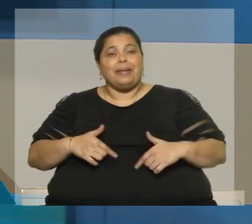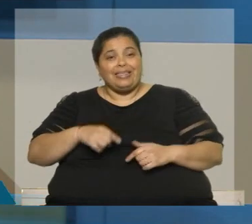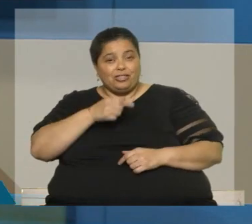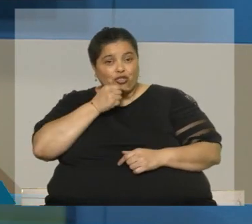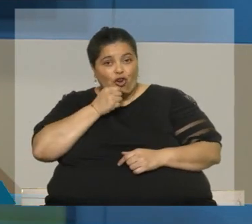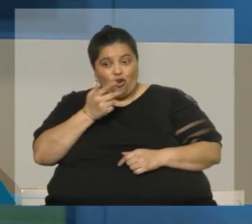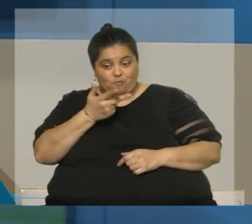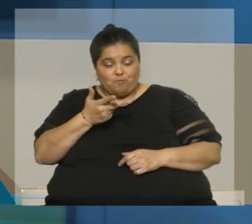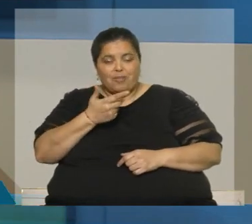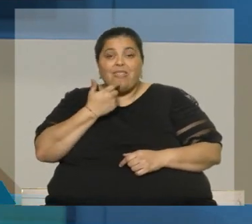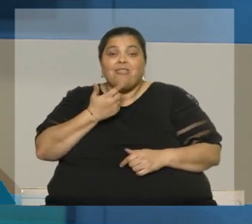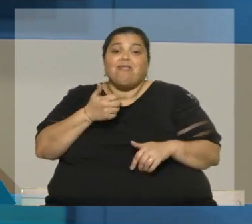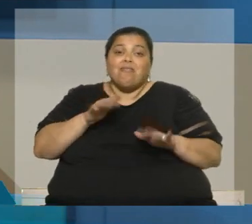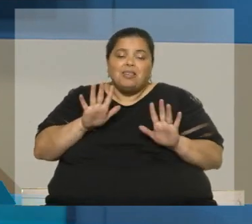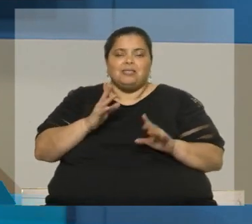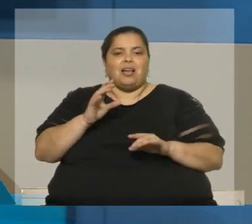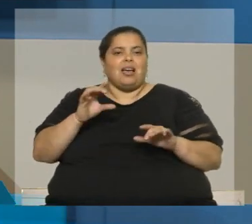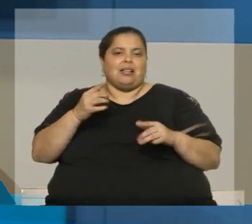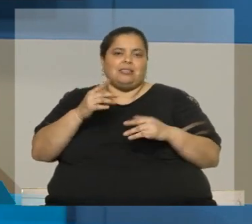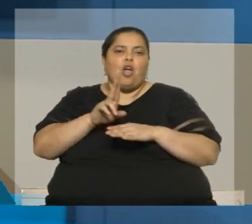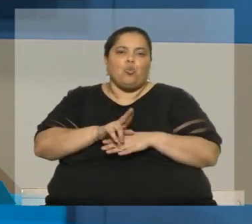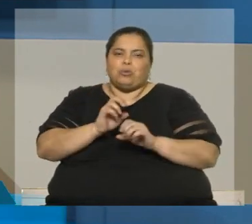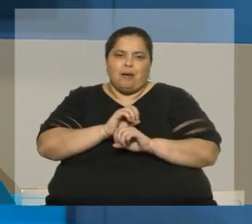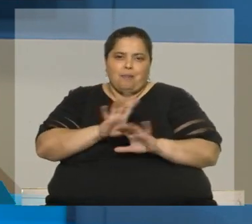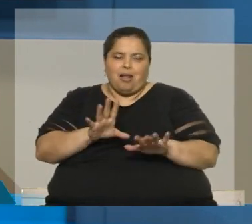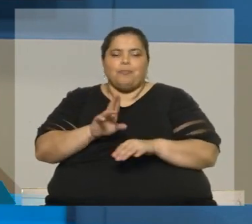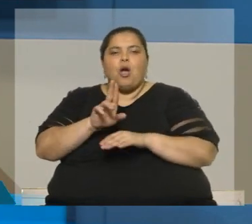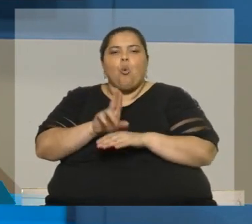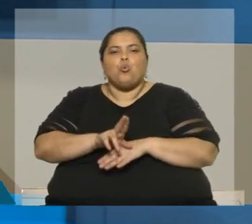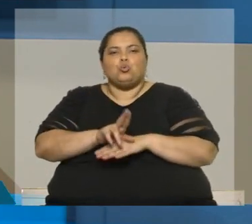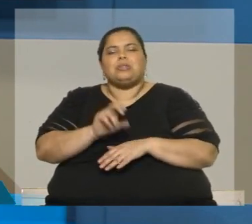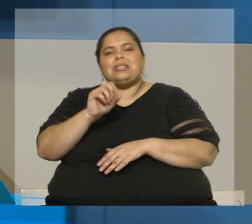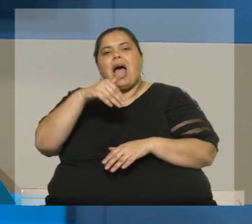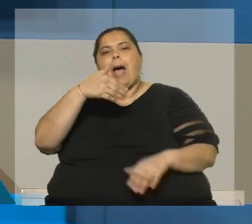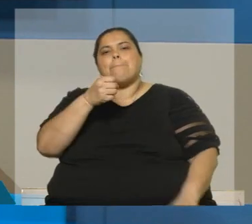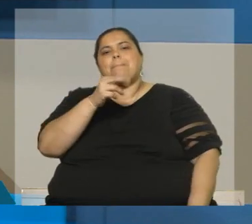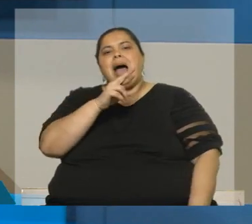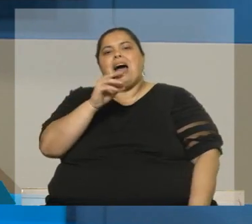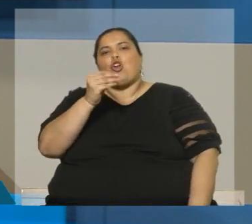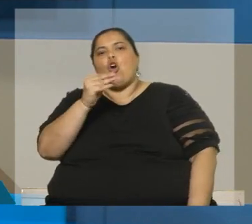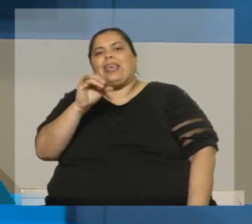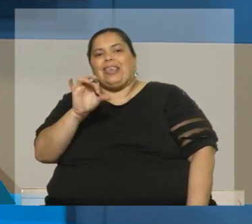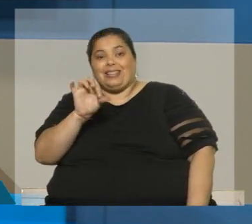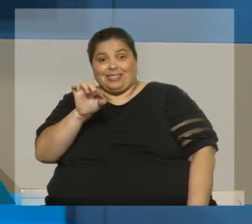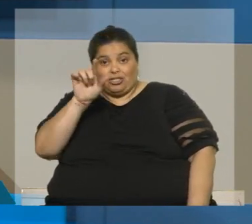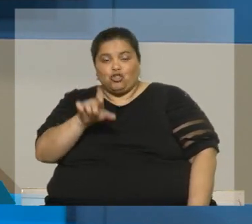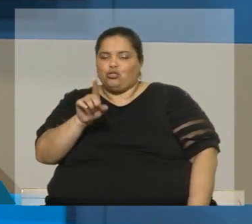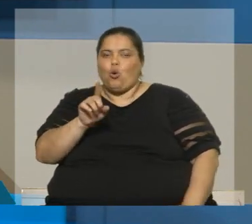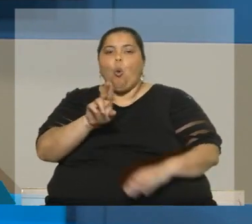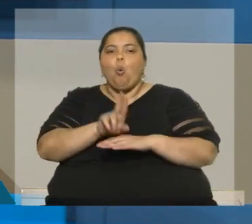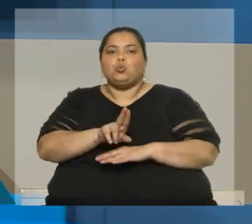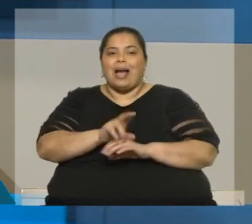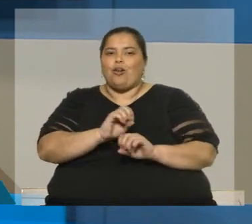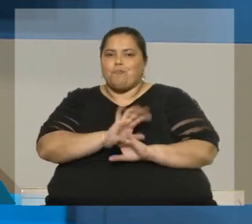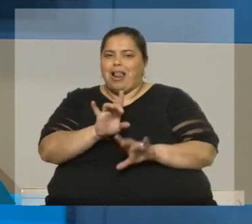se sospecha que detrás está un uso irregular por parte de los servicios de información marroquíes que hicieron un uso ilegítimo. El problema de Pegasus no es